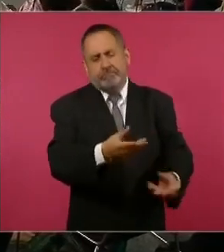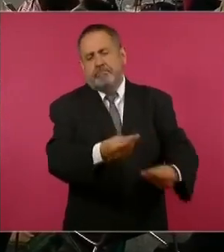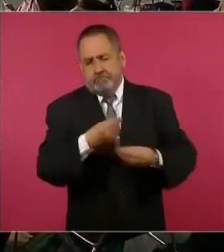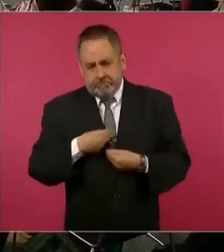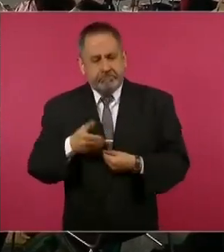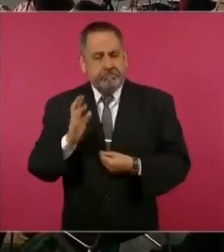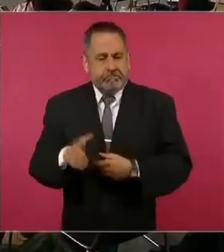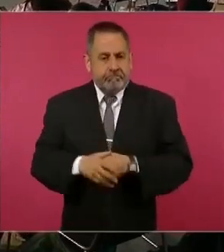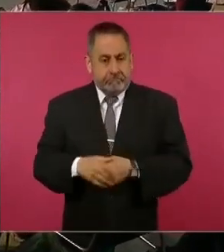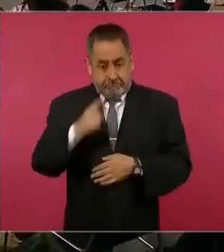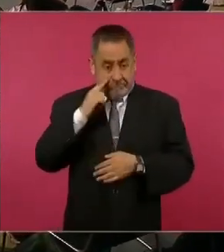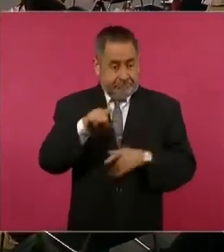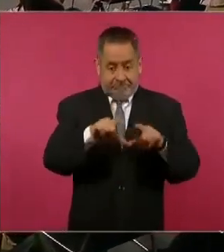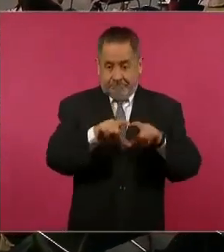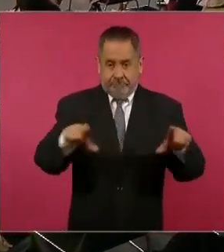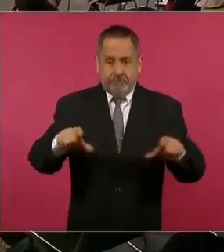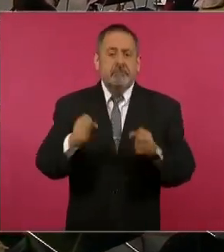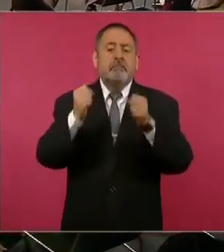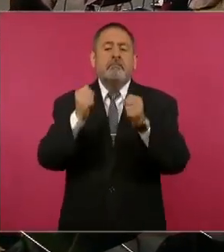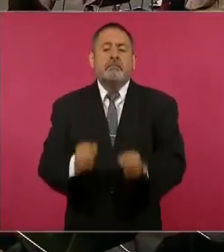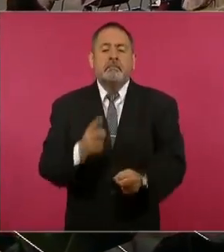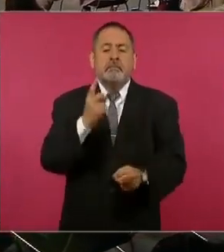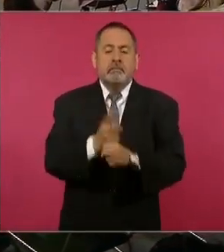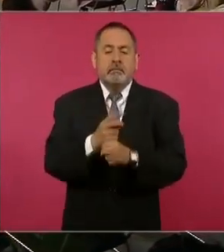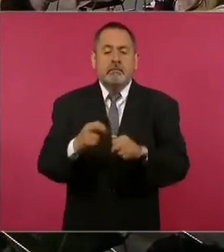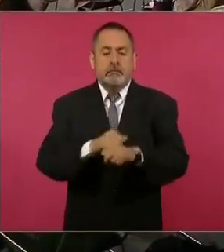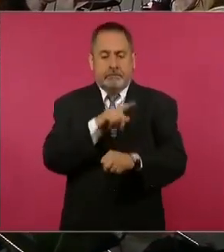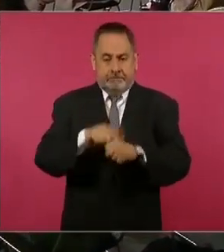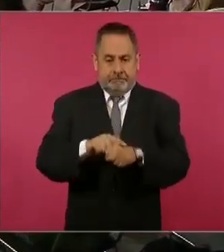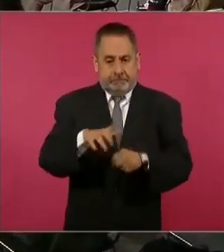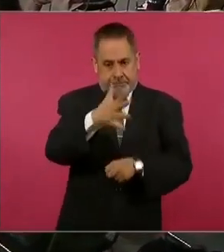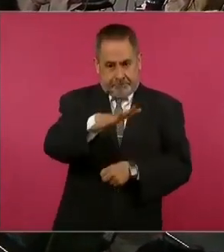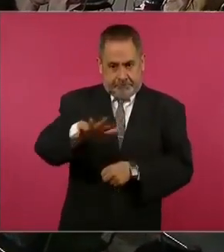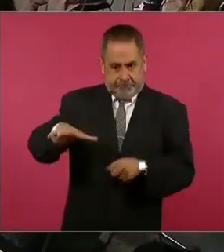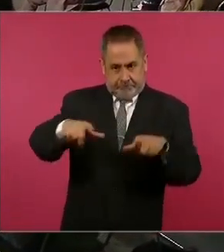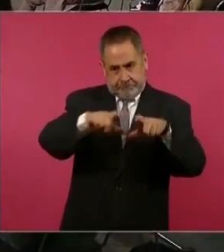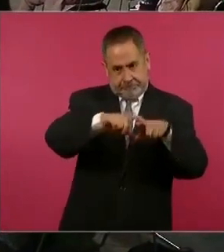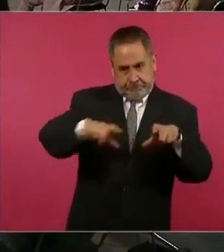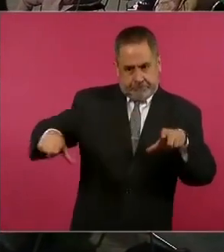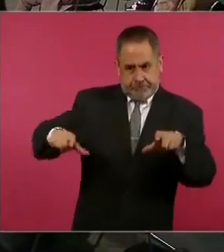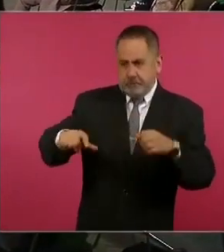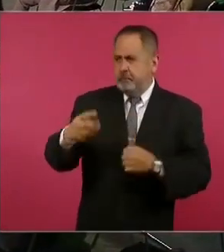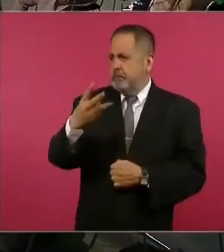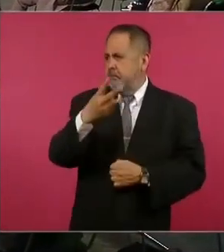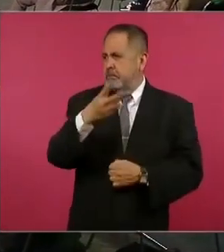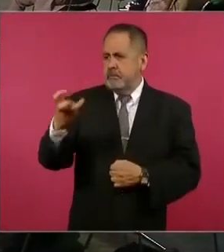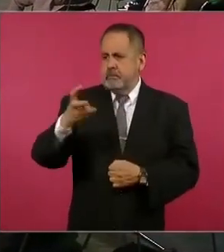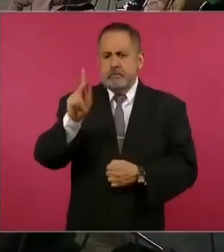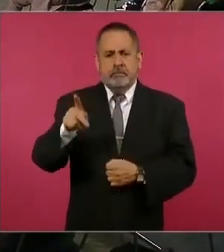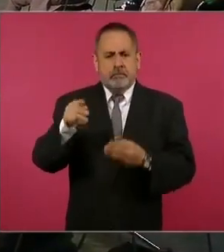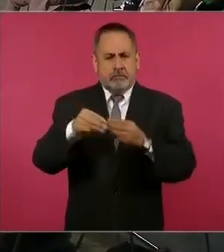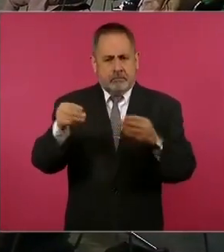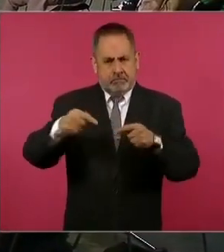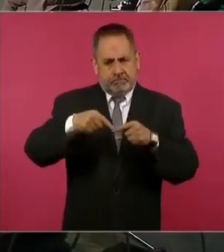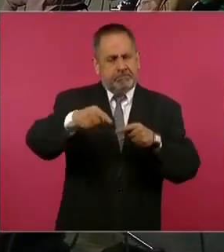de seguridad nacional, son 300 kilómetros